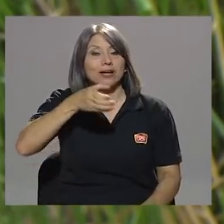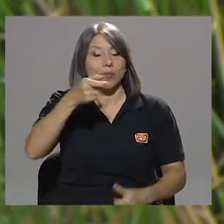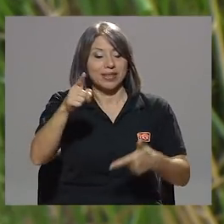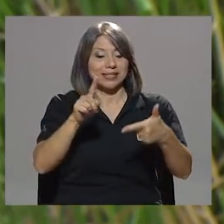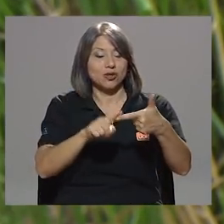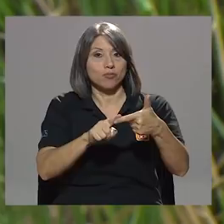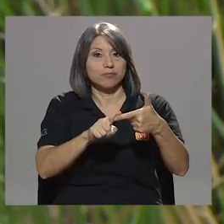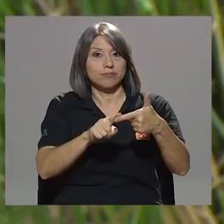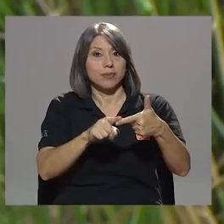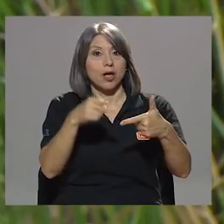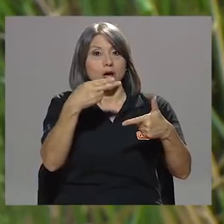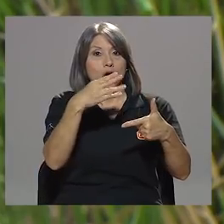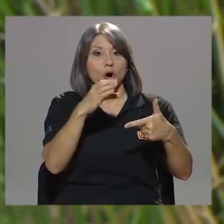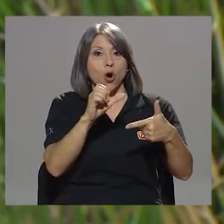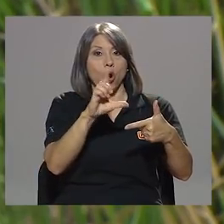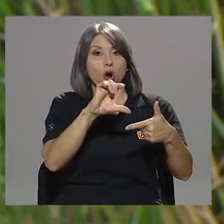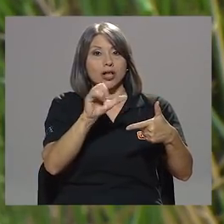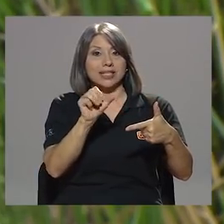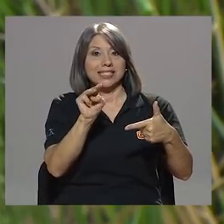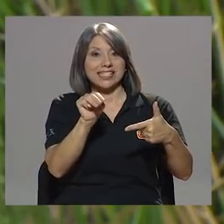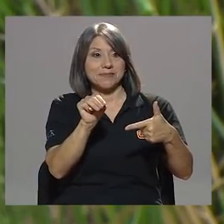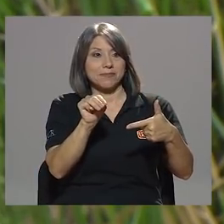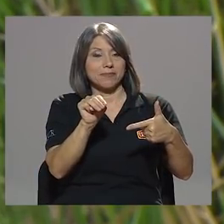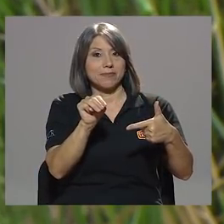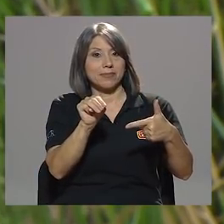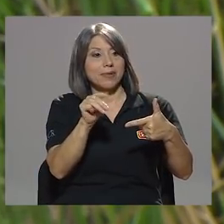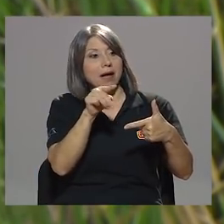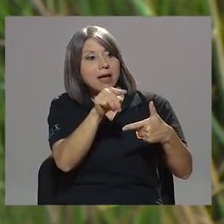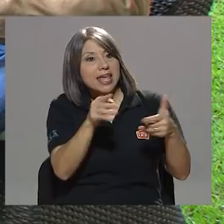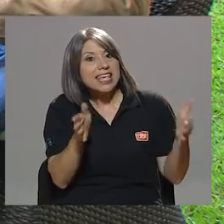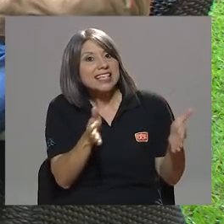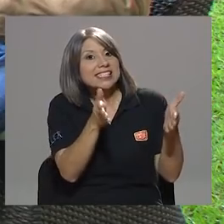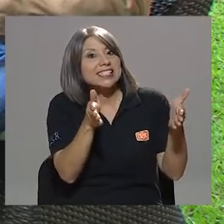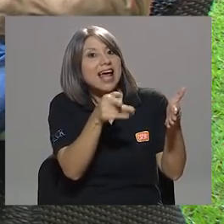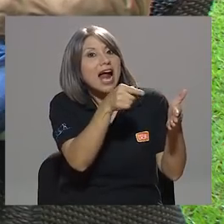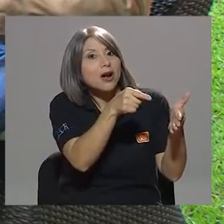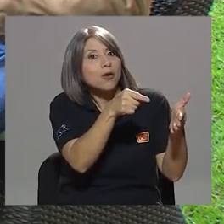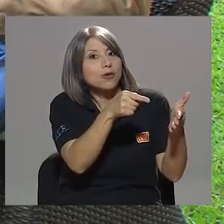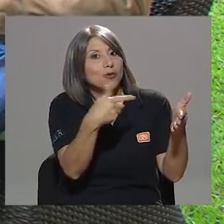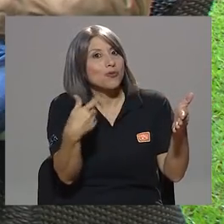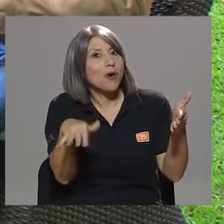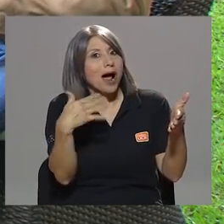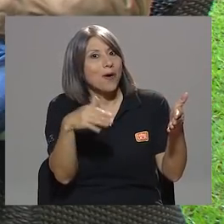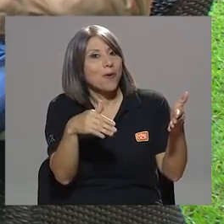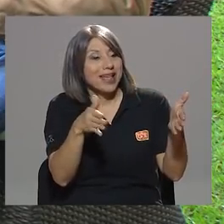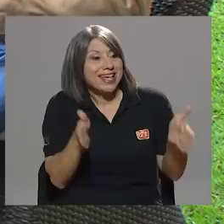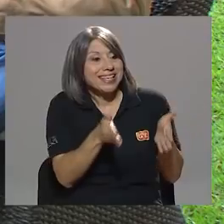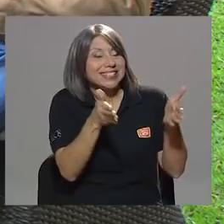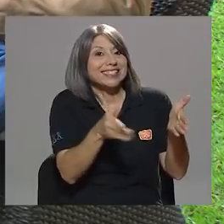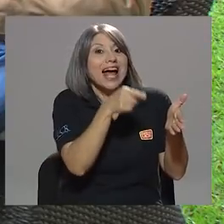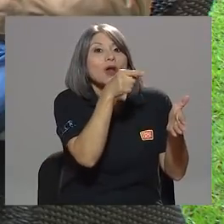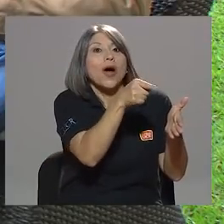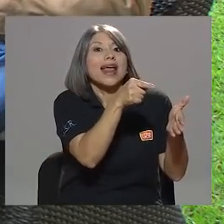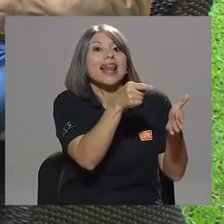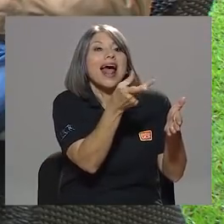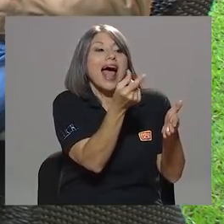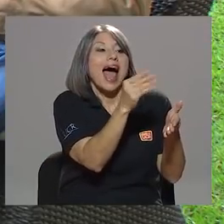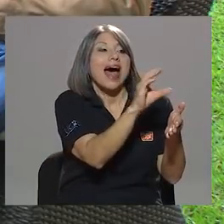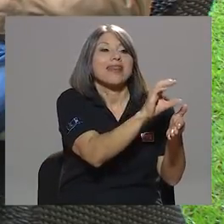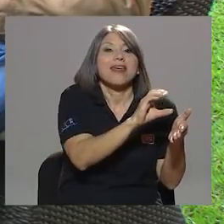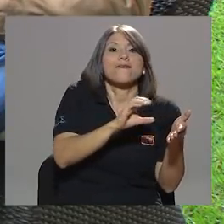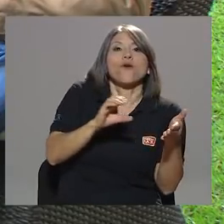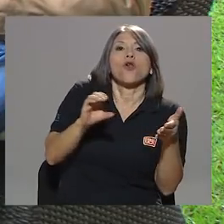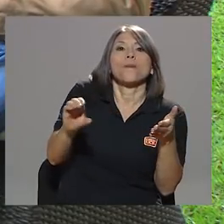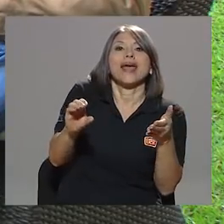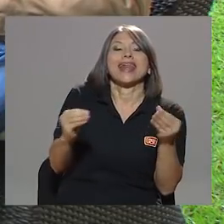instar a Holcim, guau, instar a Holcim a devolver el sobreprecio percibido con la